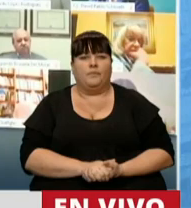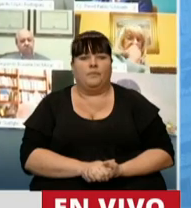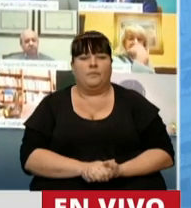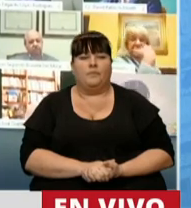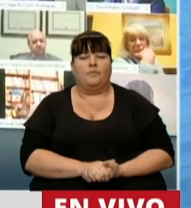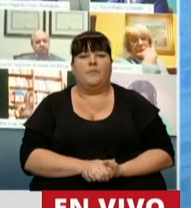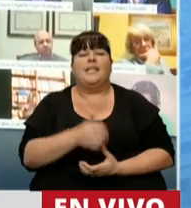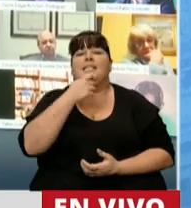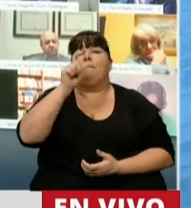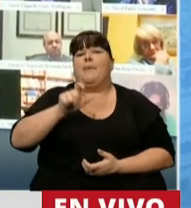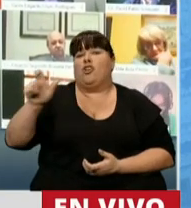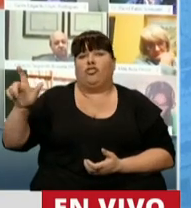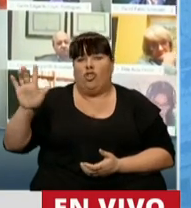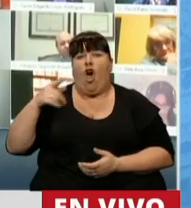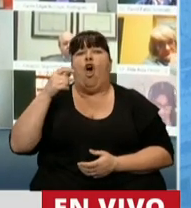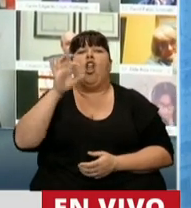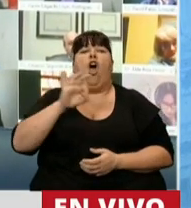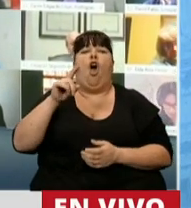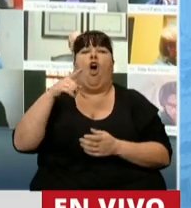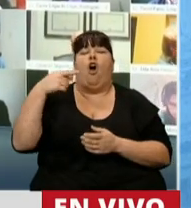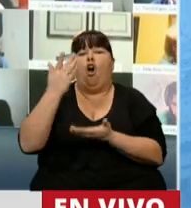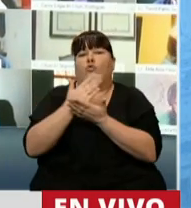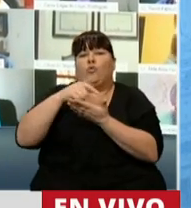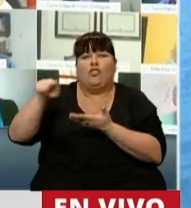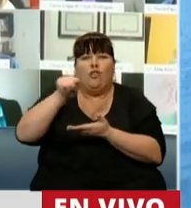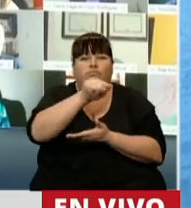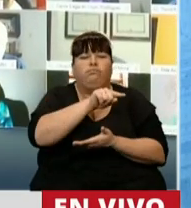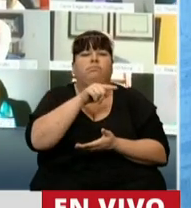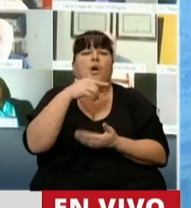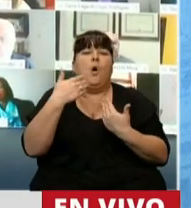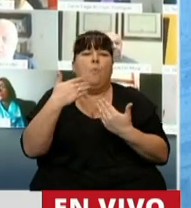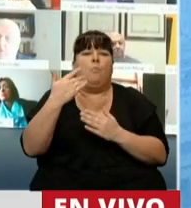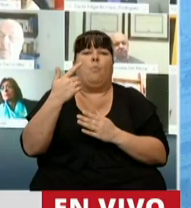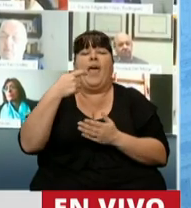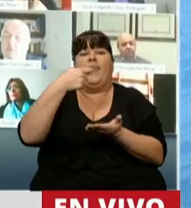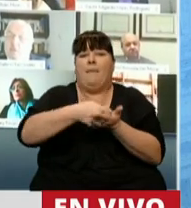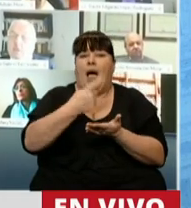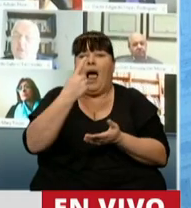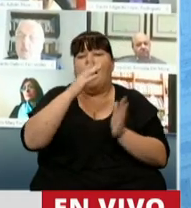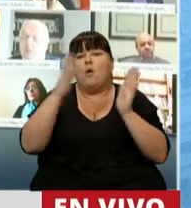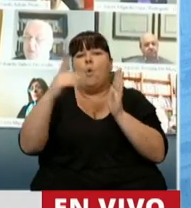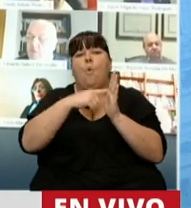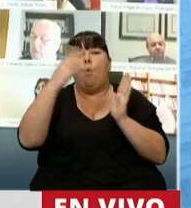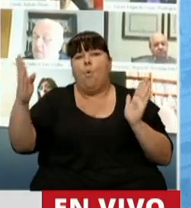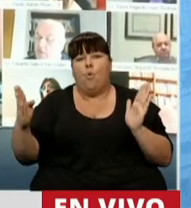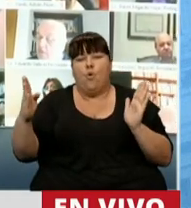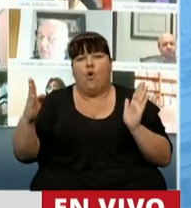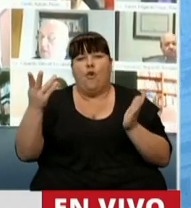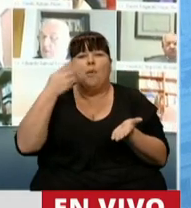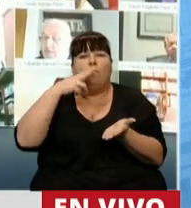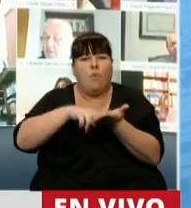para personas humanas y sucesiones indivisas tendrán derecho a deducir por un periodo fiscal